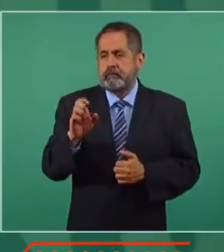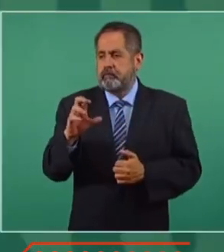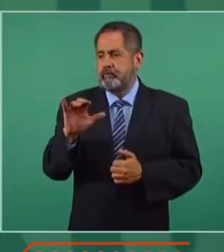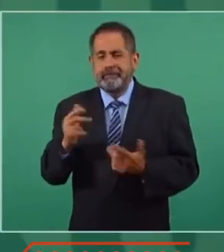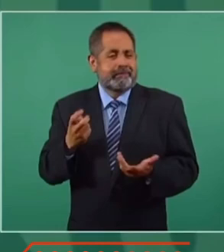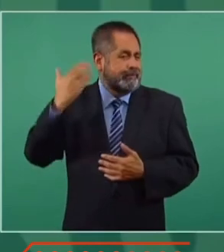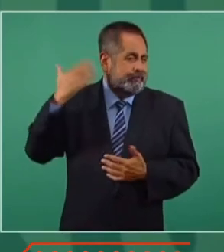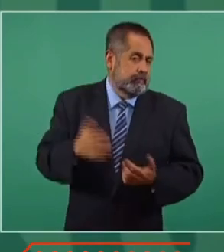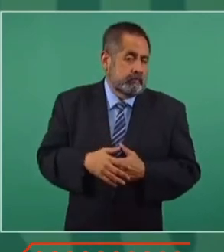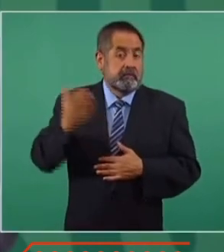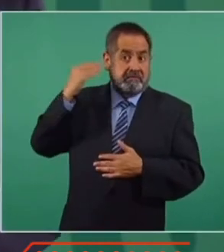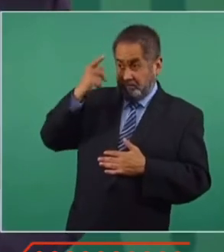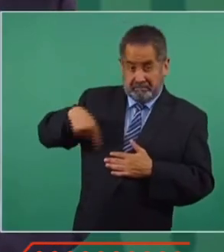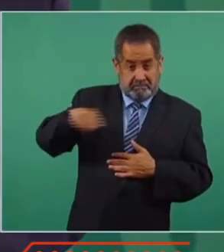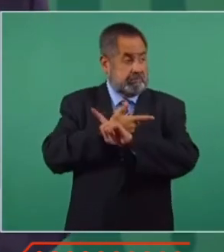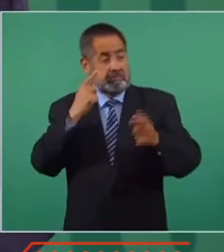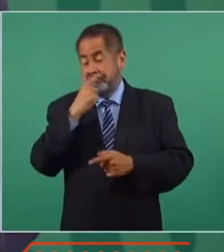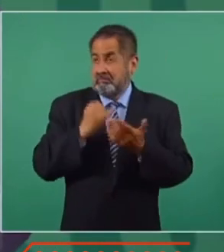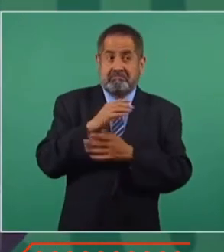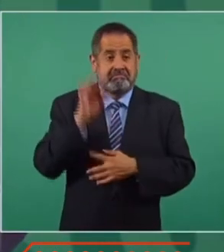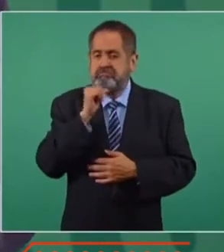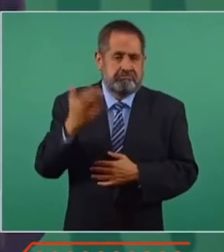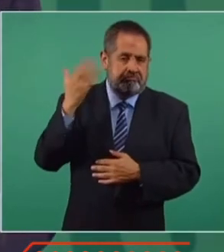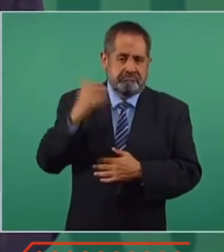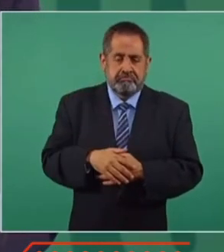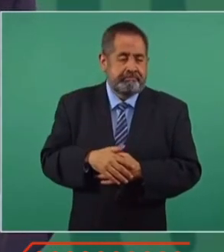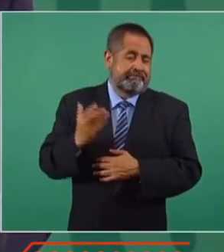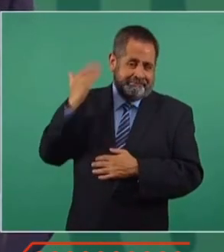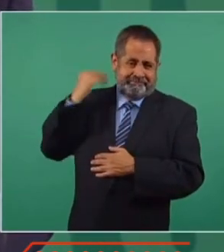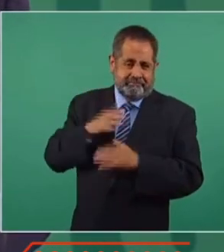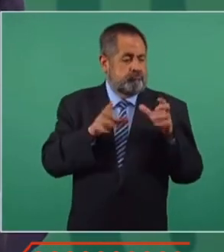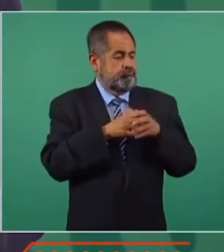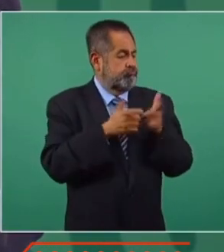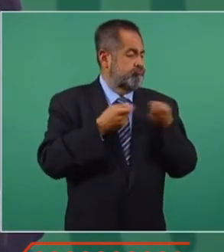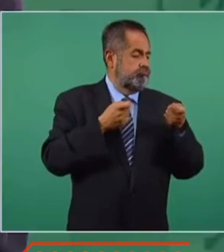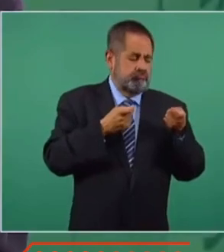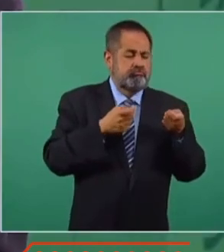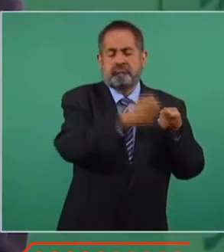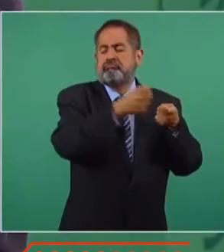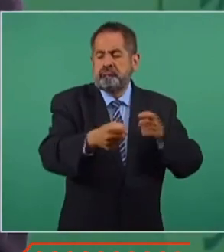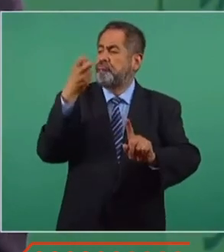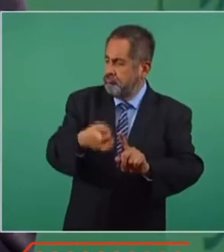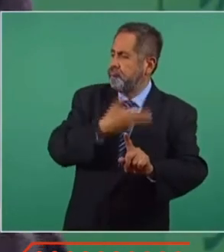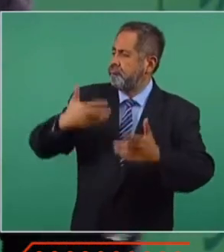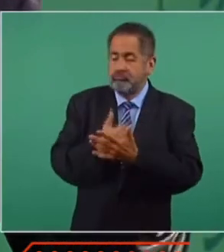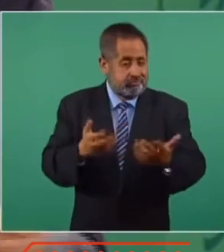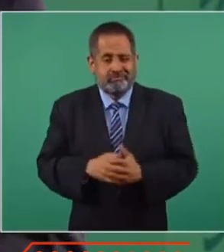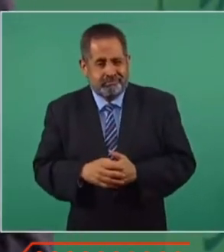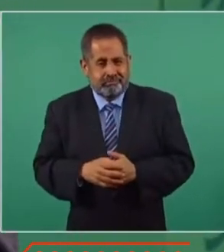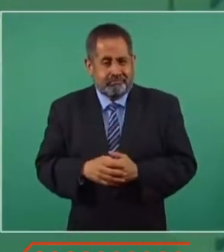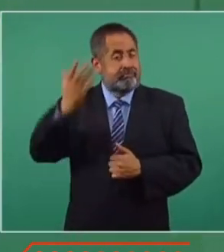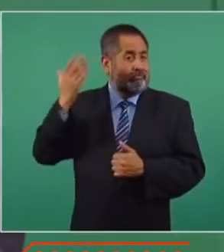Porque no elegía libremente el pueblo, elegían los potentados. Se llegó al